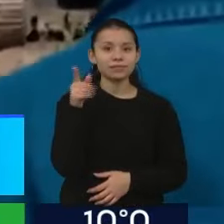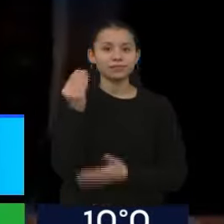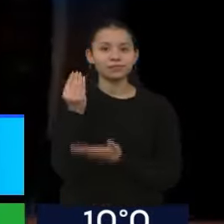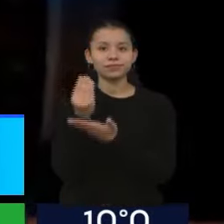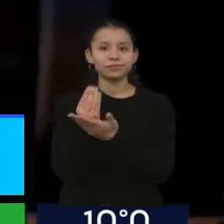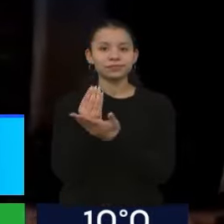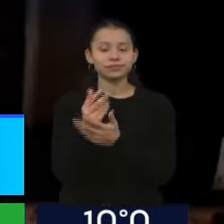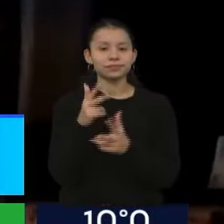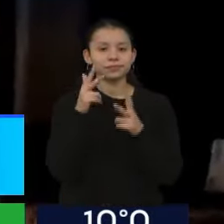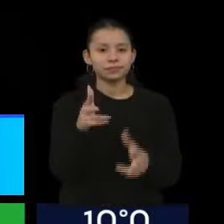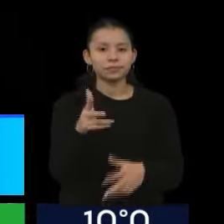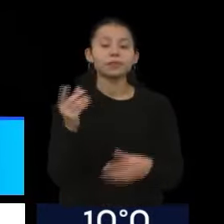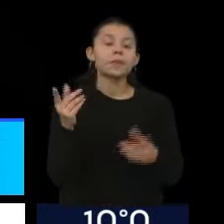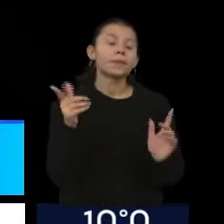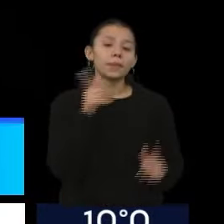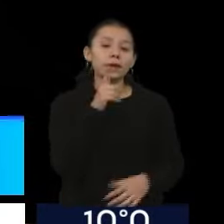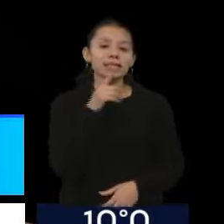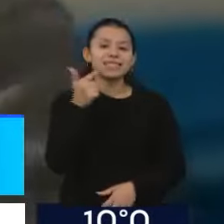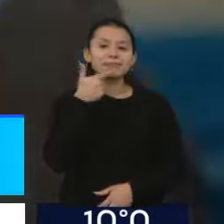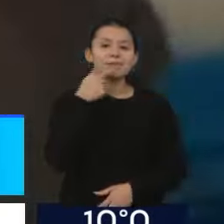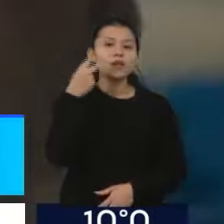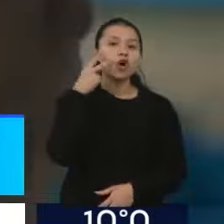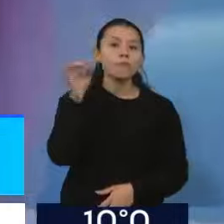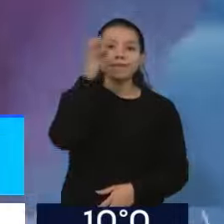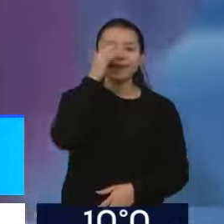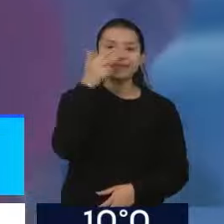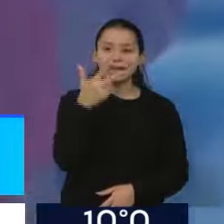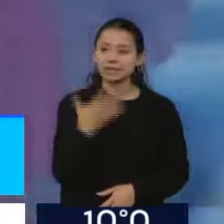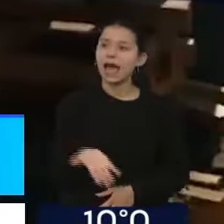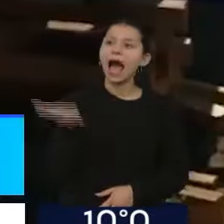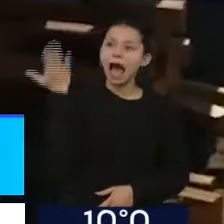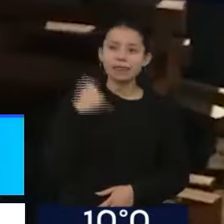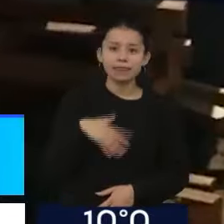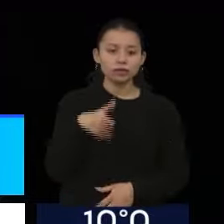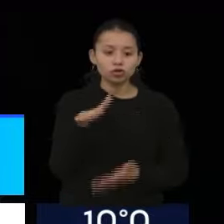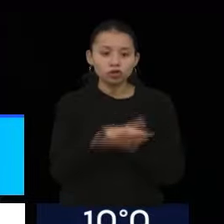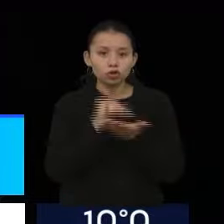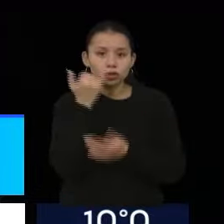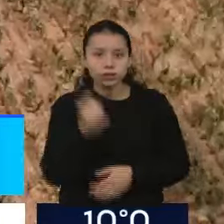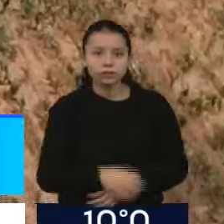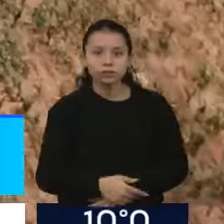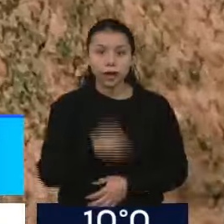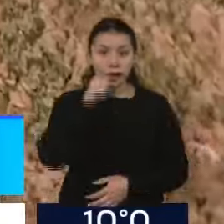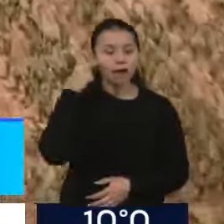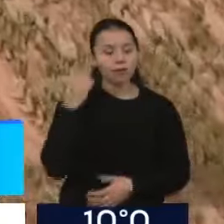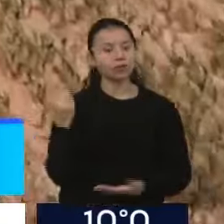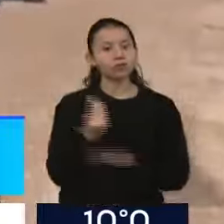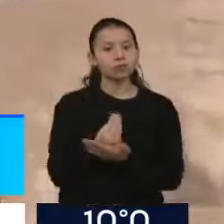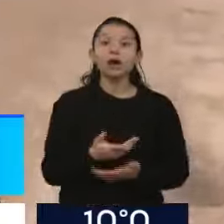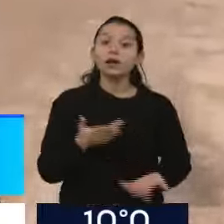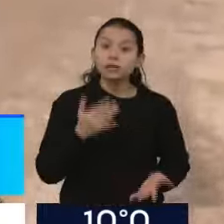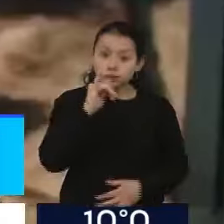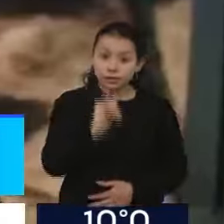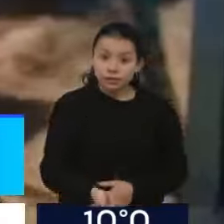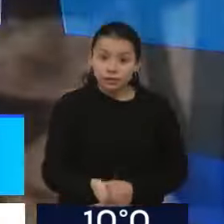haber estado listo en septiembre del 2023 y Alberto Fernández toma el guante. Y también, Apareció Alberto Fernández. Así Pero miró vos, a ver qué dice. Y